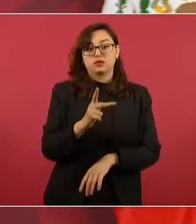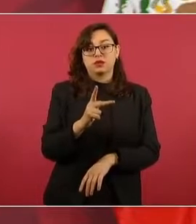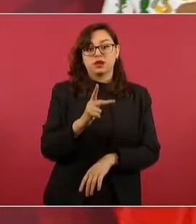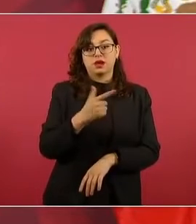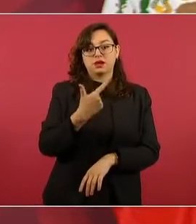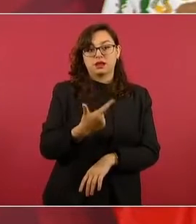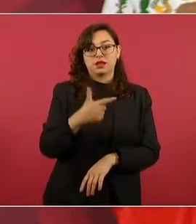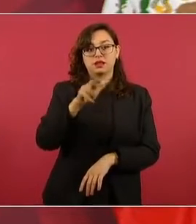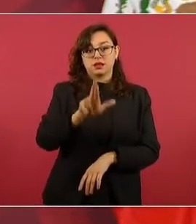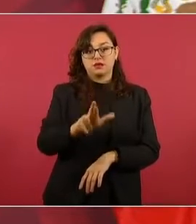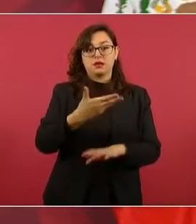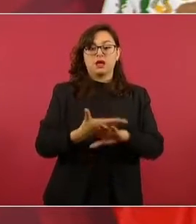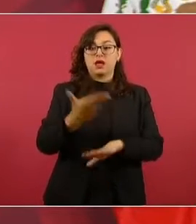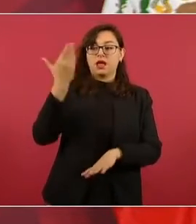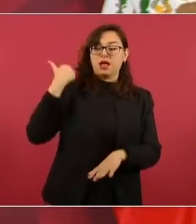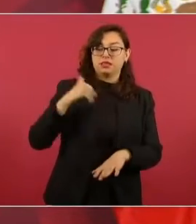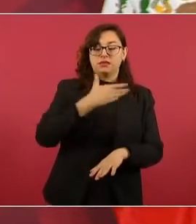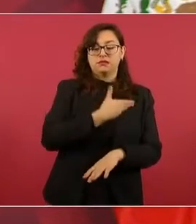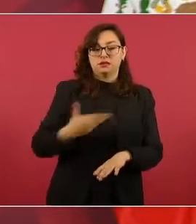es autónoma.